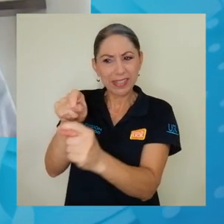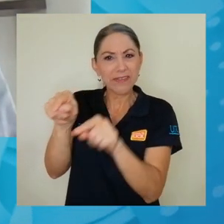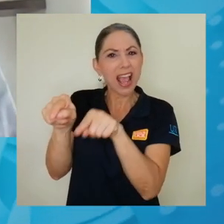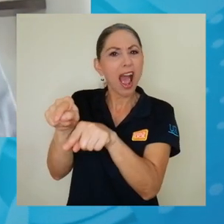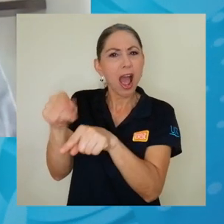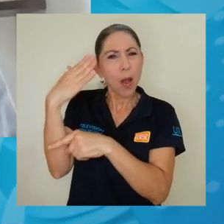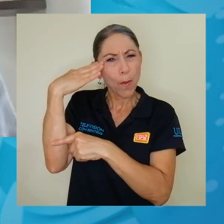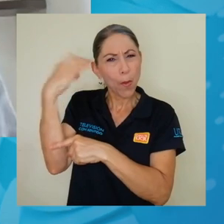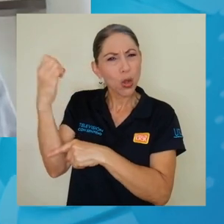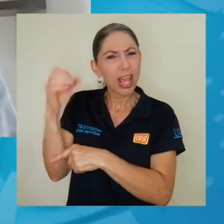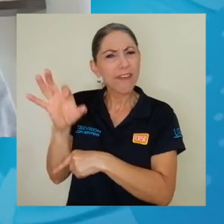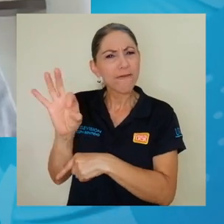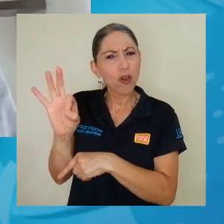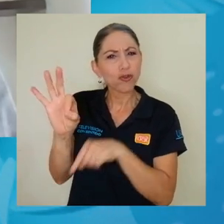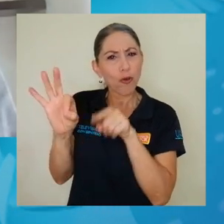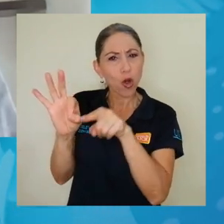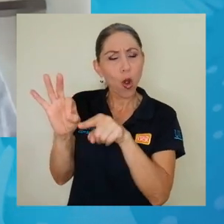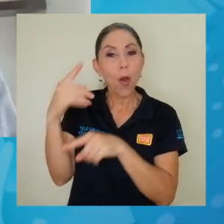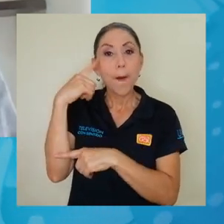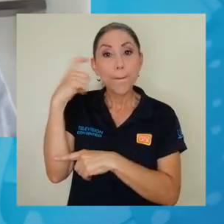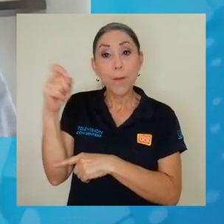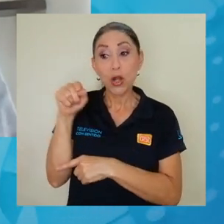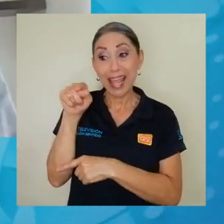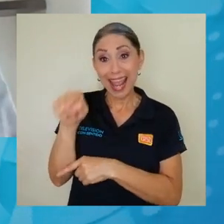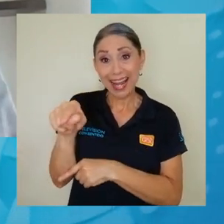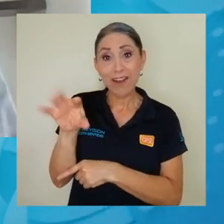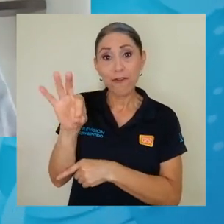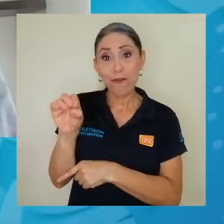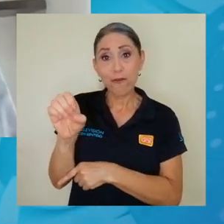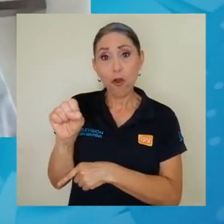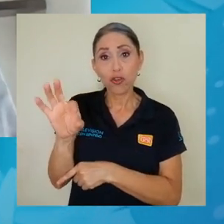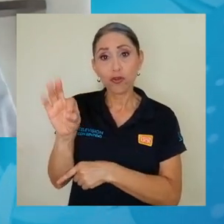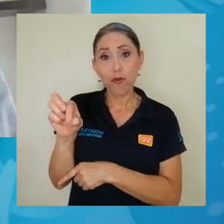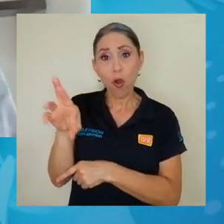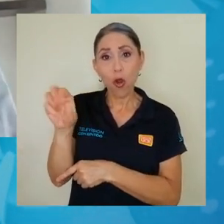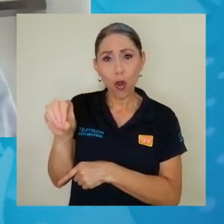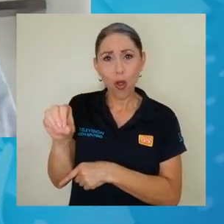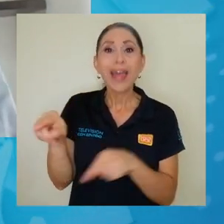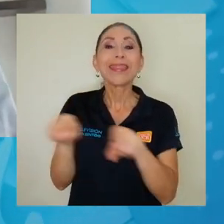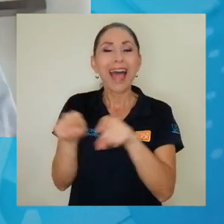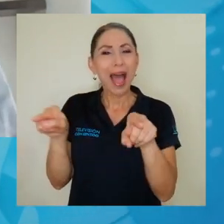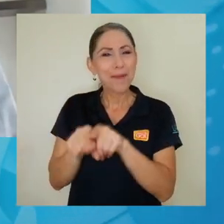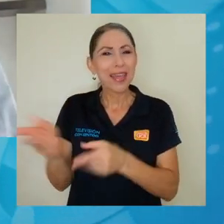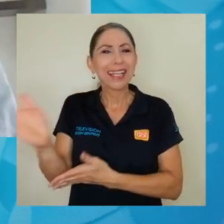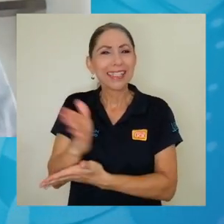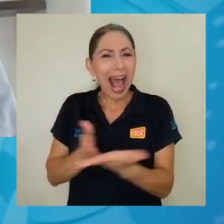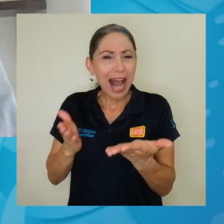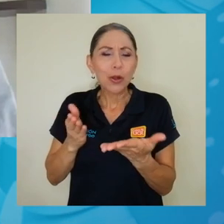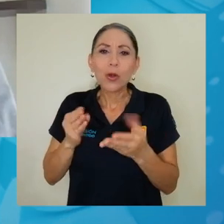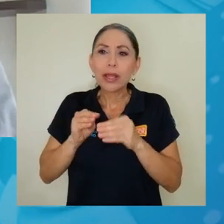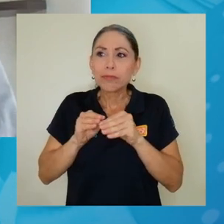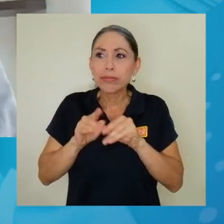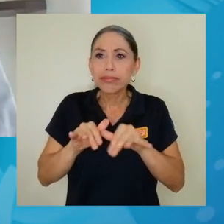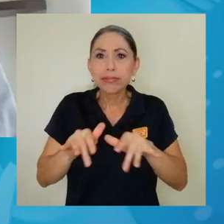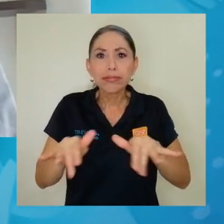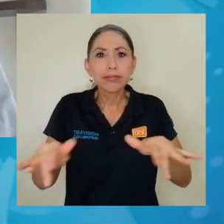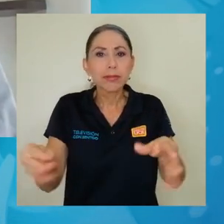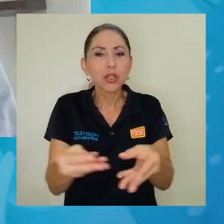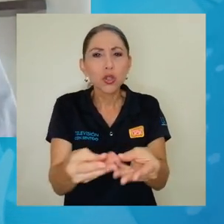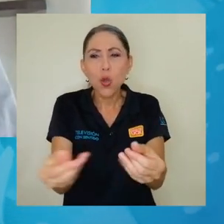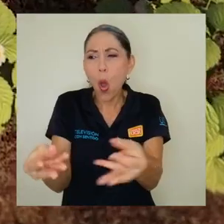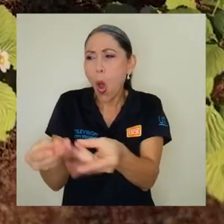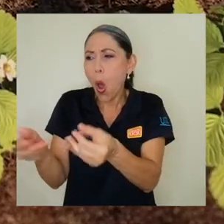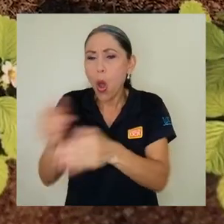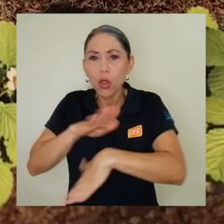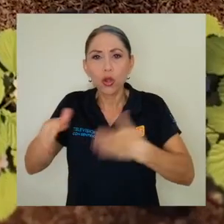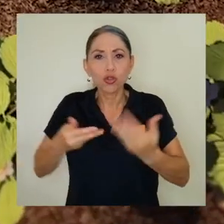¿Y por qué el fósforo? Bueno, el fósforo es un elemento que también se encuentra ampliamente distribuido en todos los suelos,